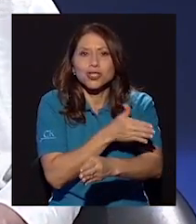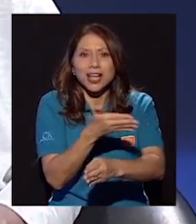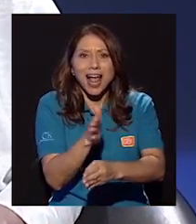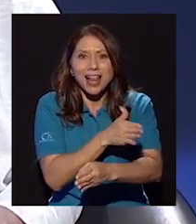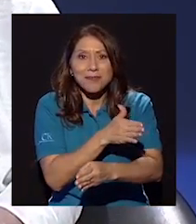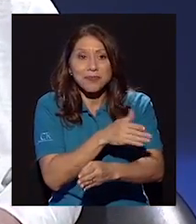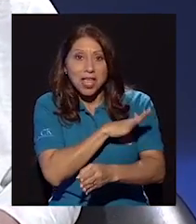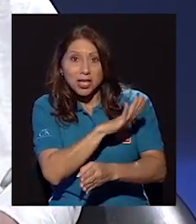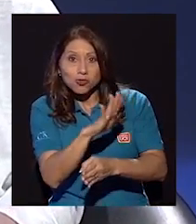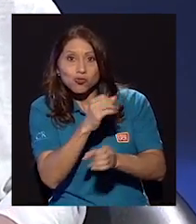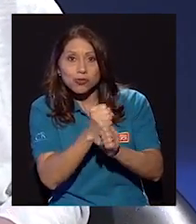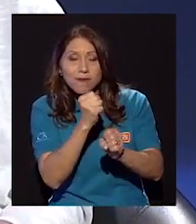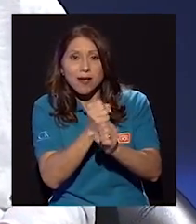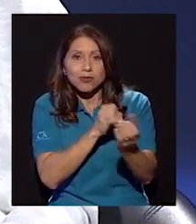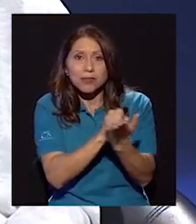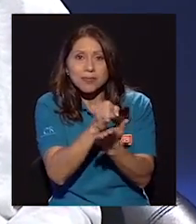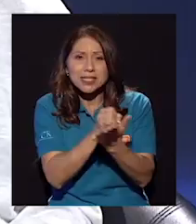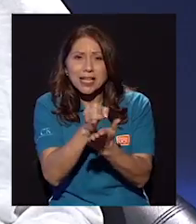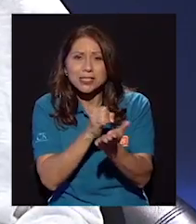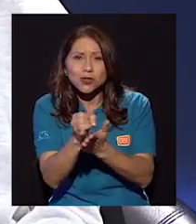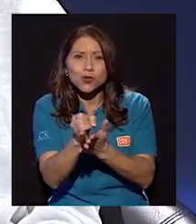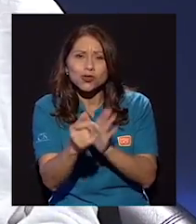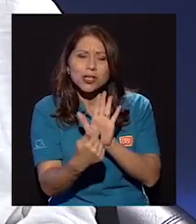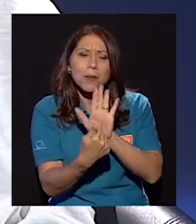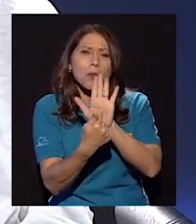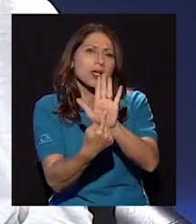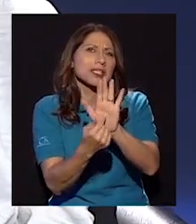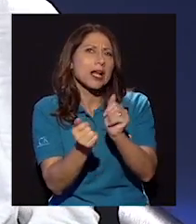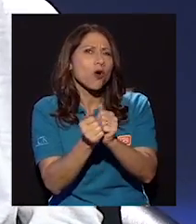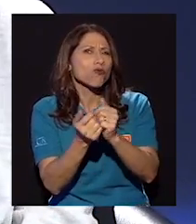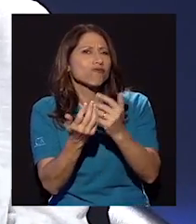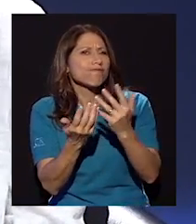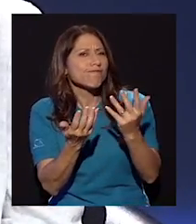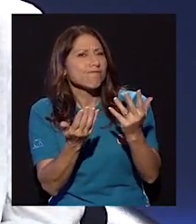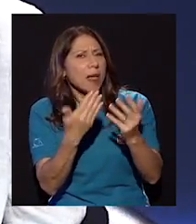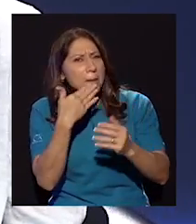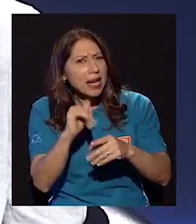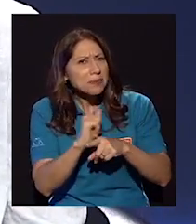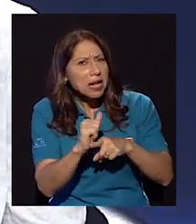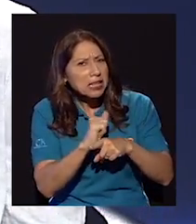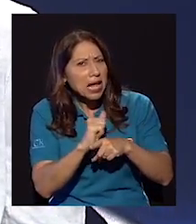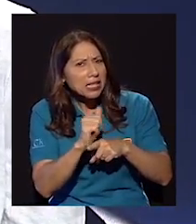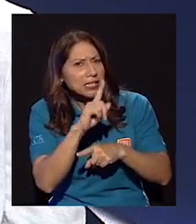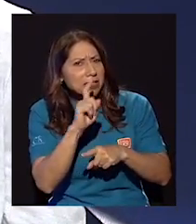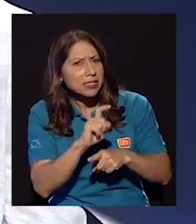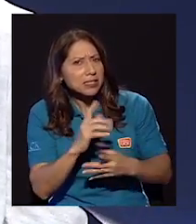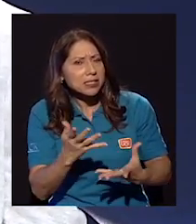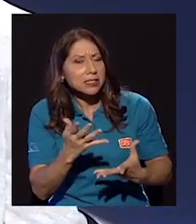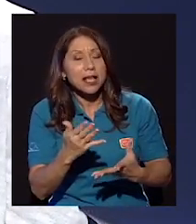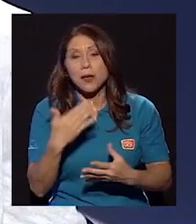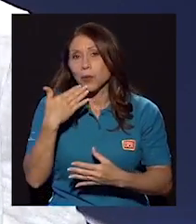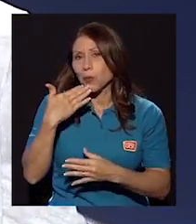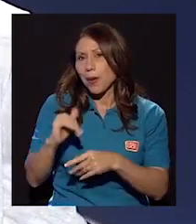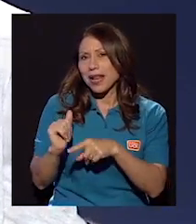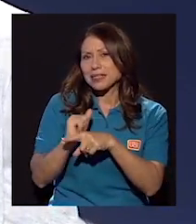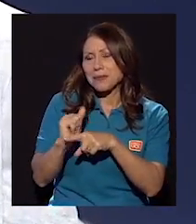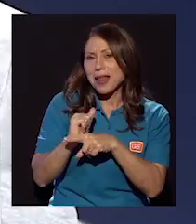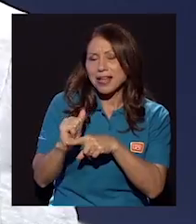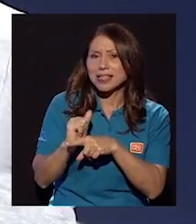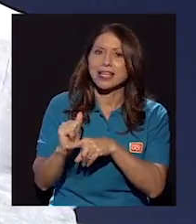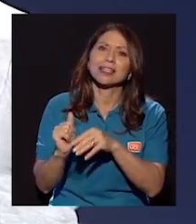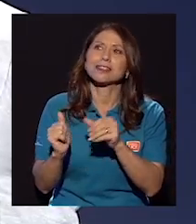se muestran con, se podrían decir, malas prácticas. Bueno, con malas prácticas, con